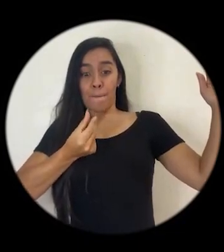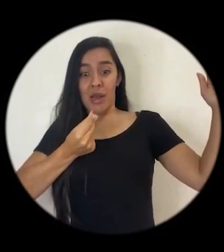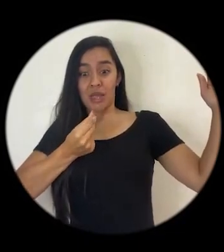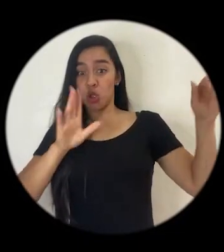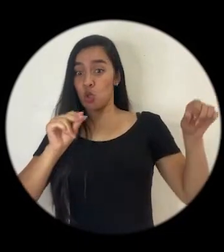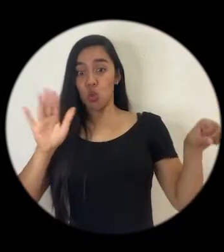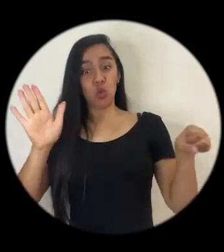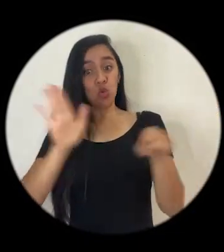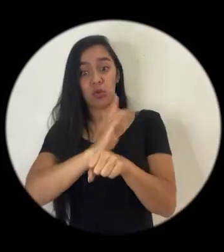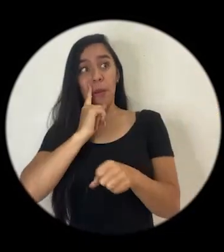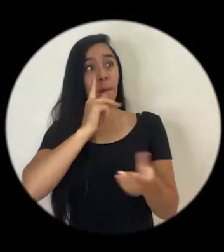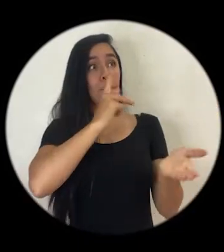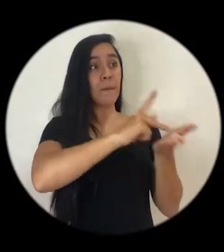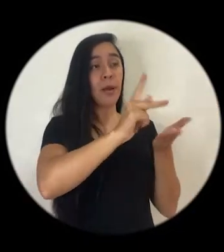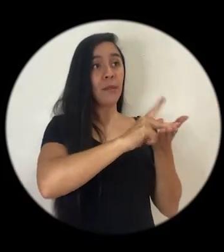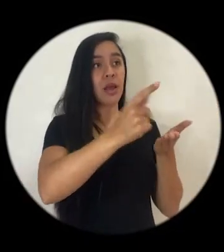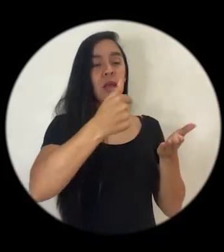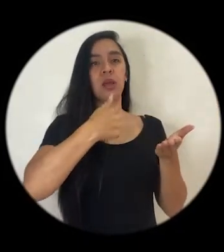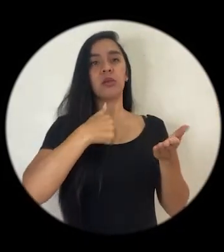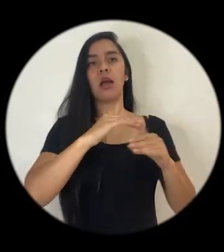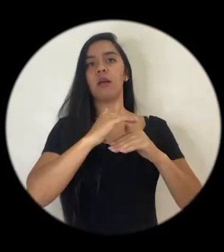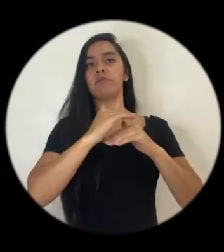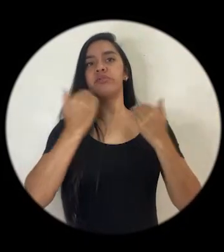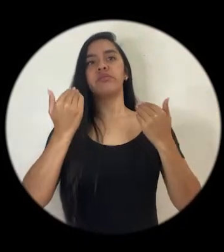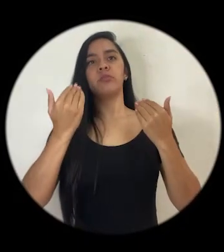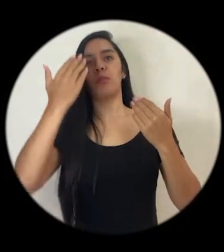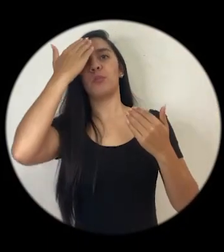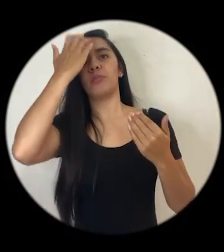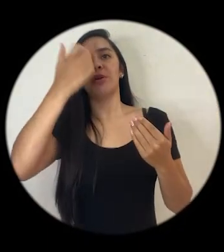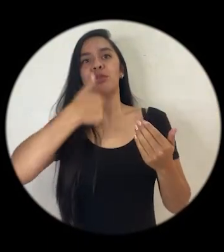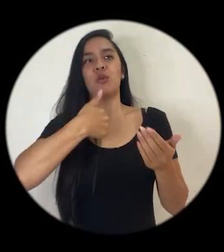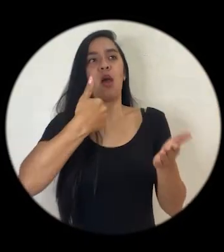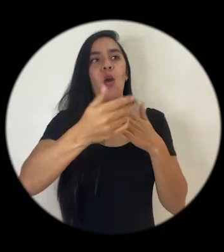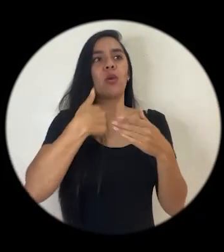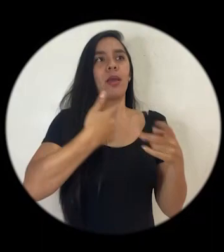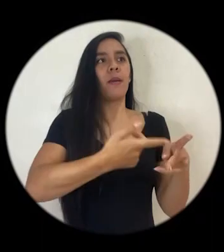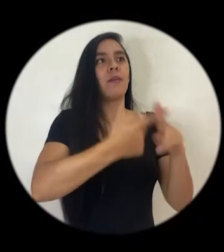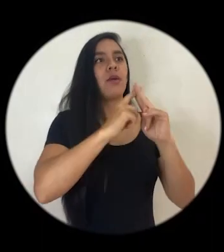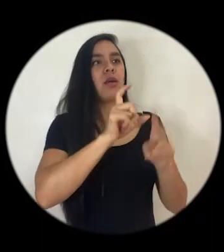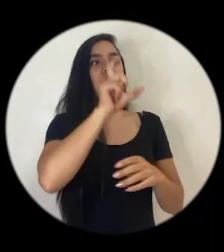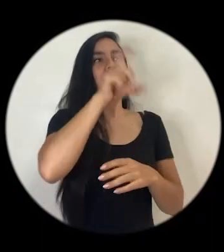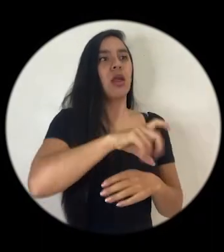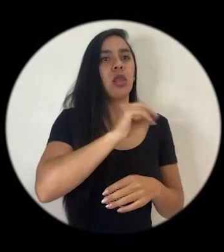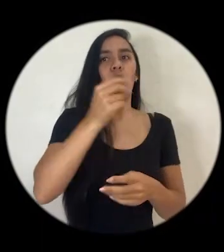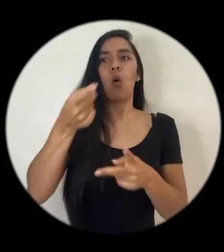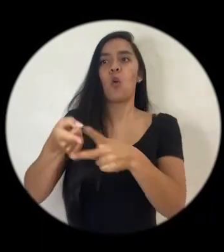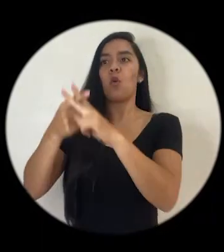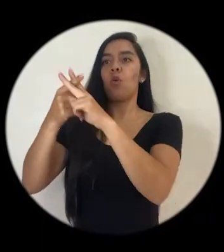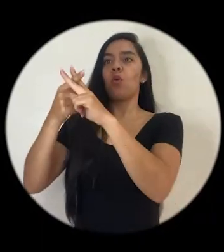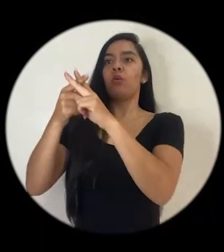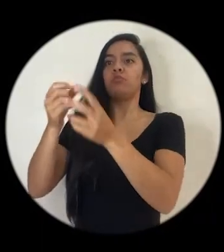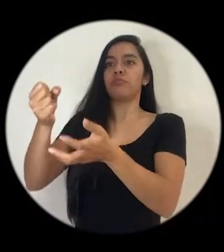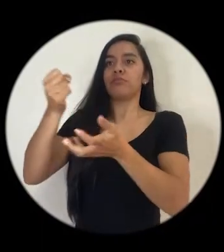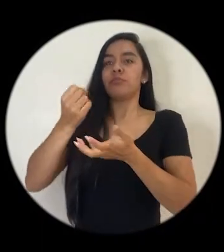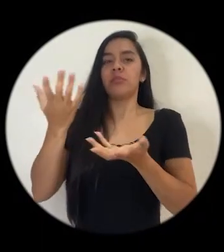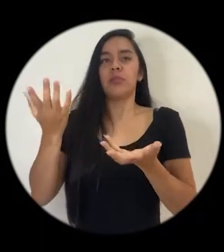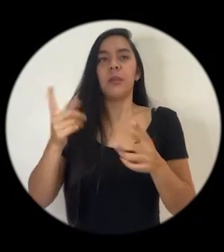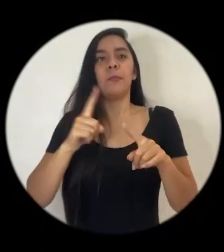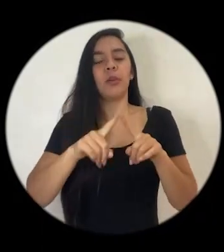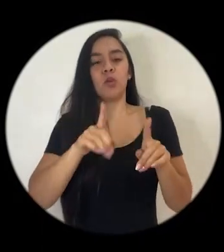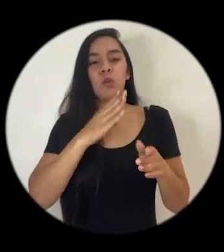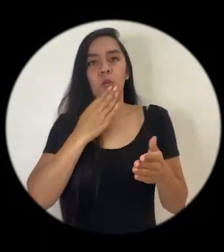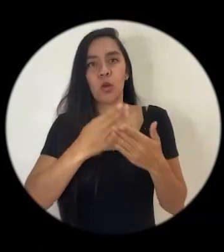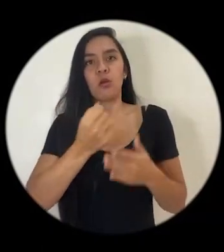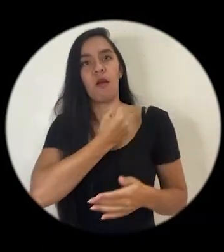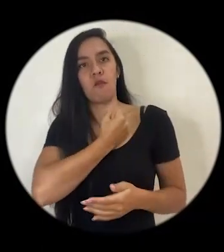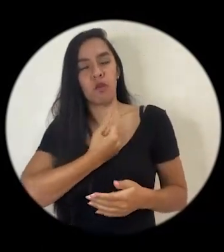eso lo sepultó con o sin tarjeta, con o sin crédito de personas, entonces, está bien, el esfuerzo que se hizo ya